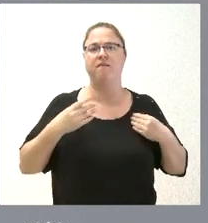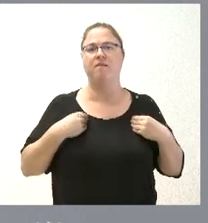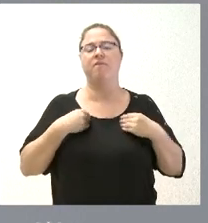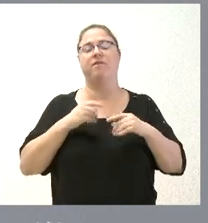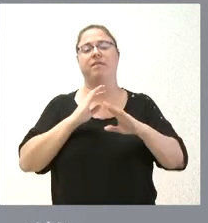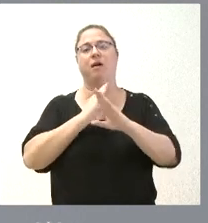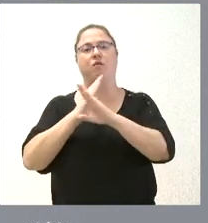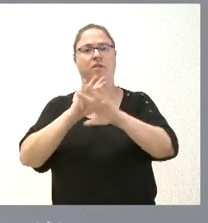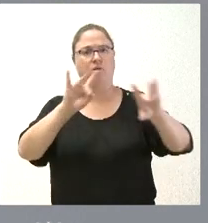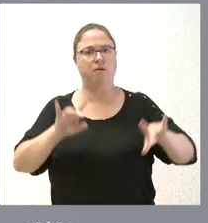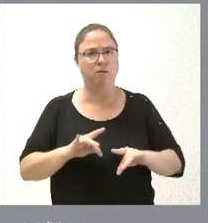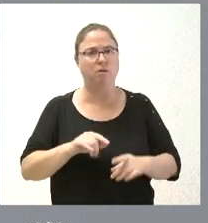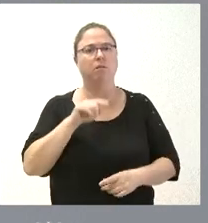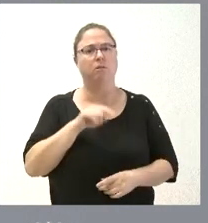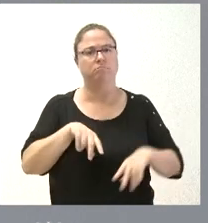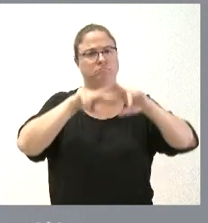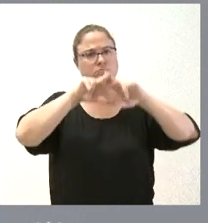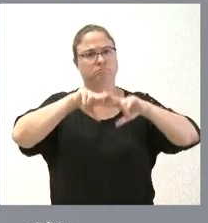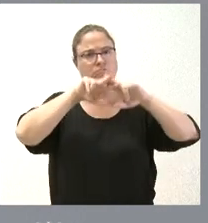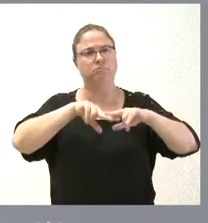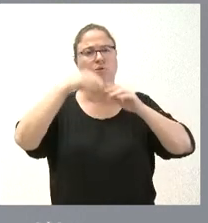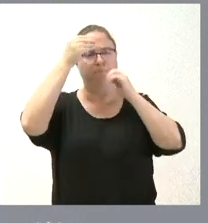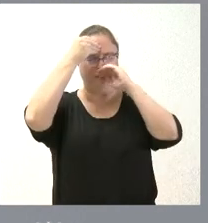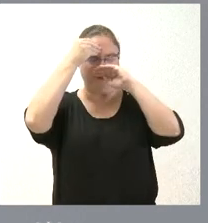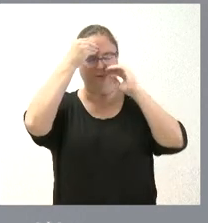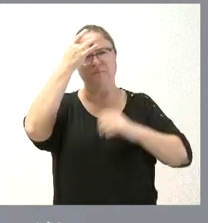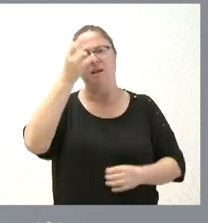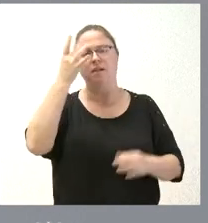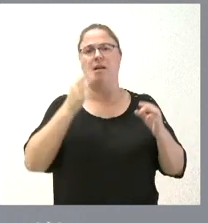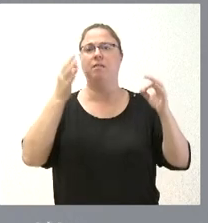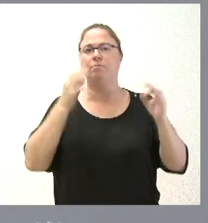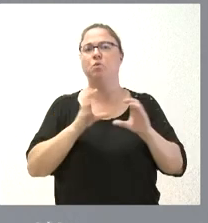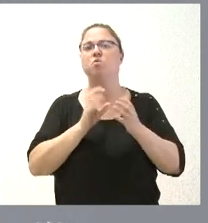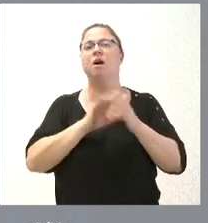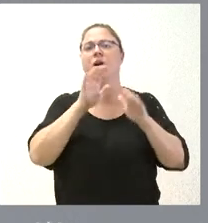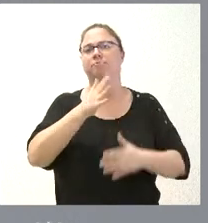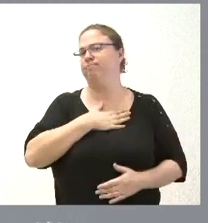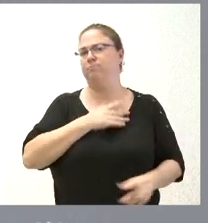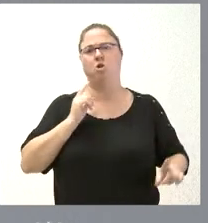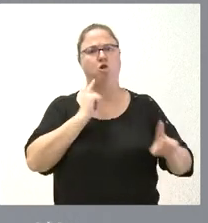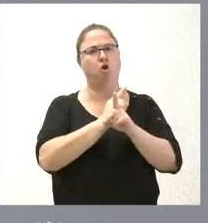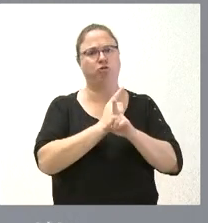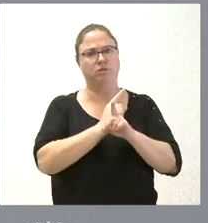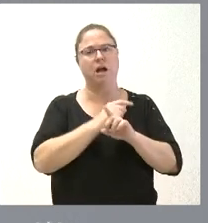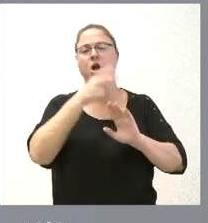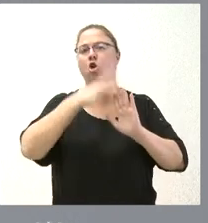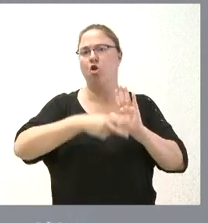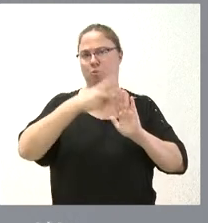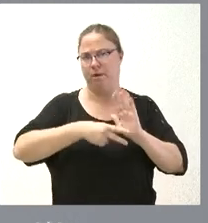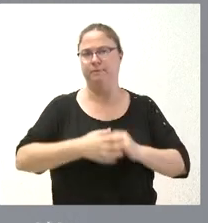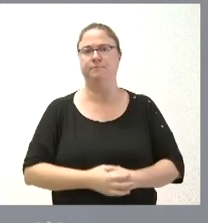Territorio examinará esto. Yo creo que tiene una idea también muy precisa la Junta de Castilla y León de nuestra oposición a esa normativa.